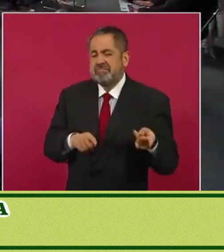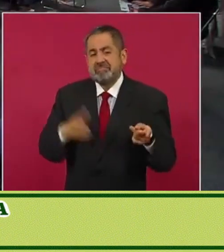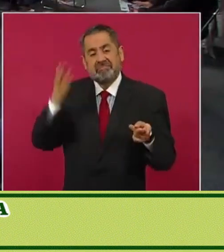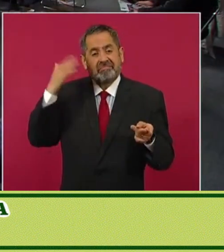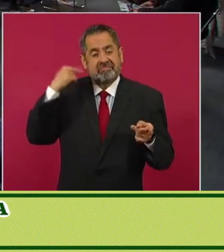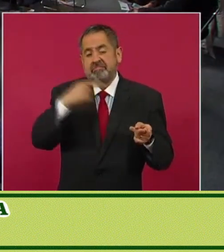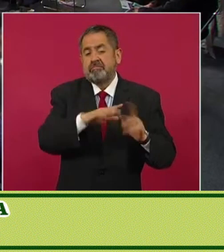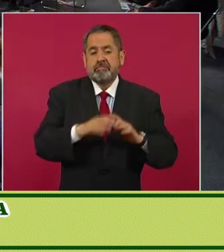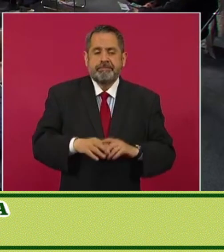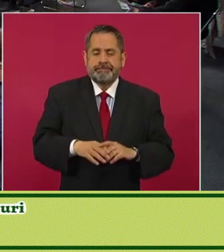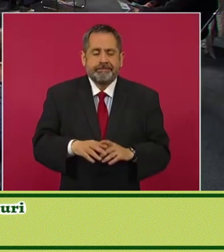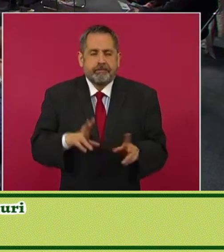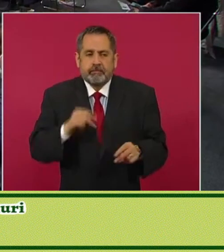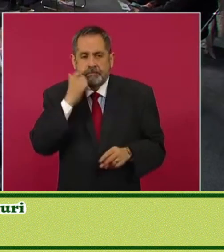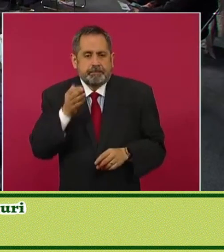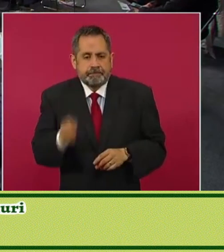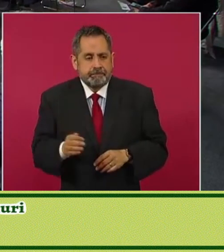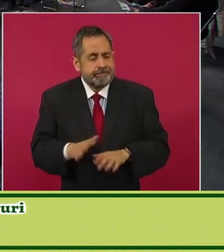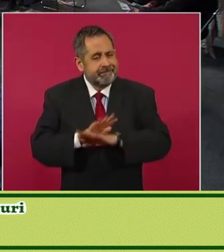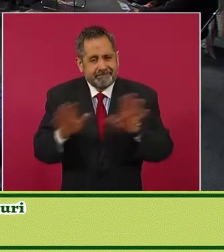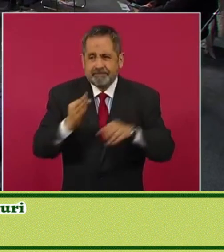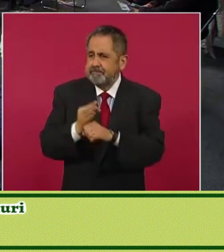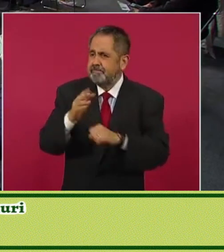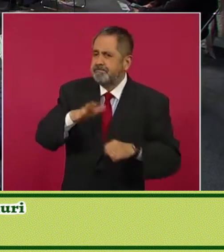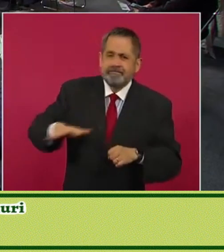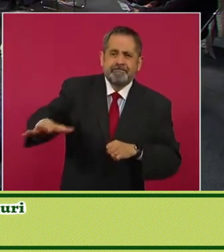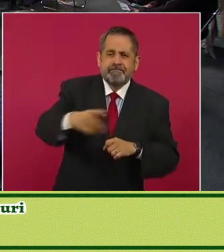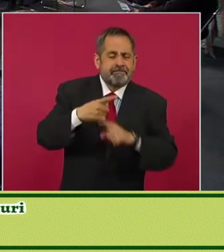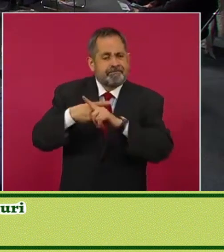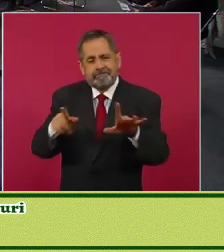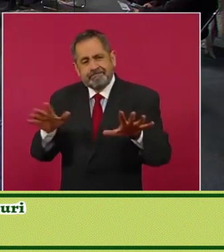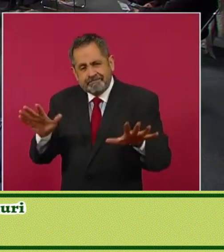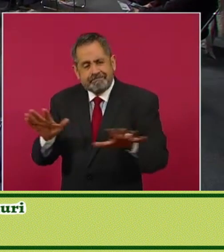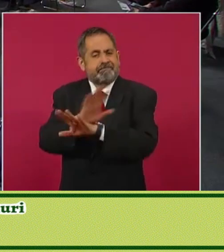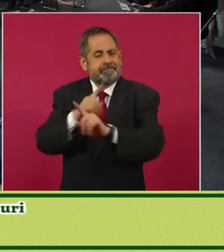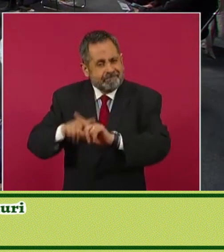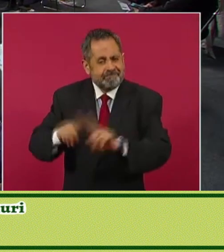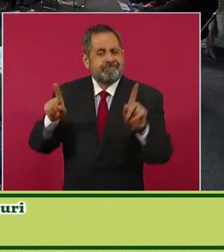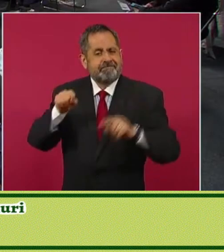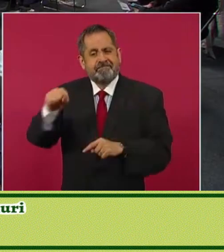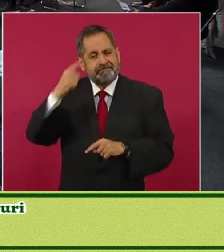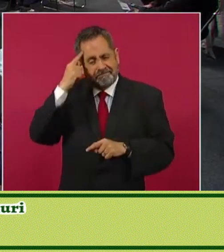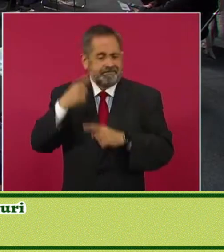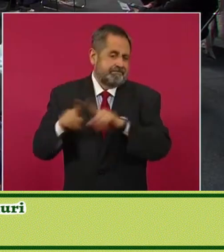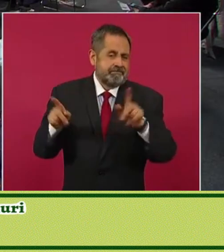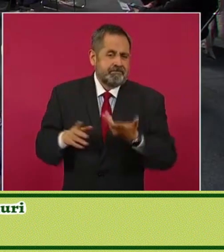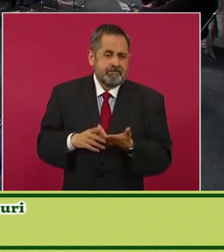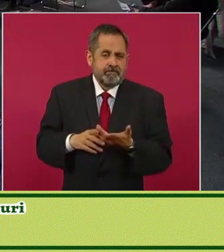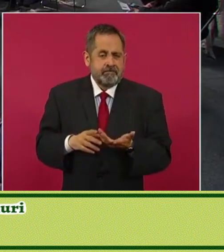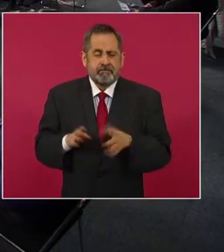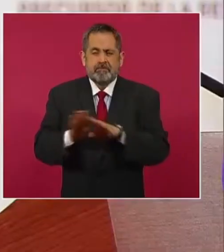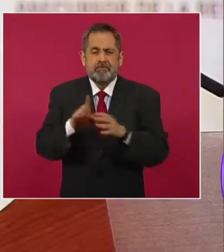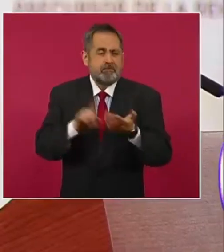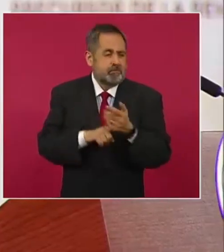de que ya es otro pueblo y no se puede poner vino nuevo en